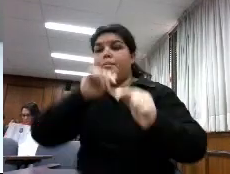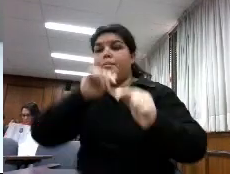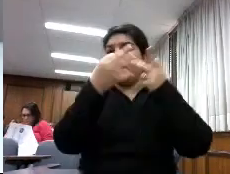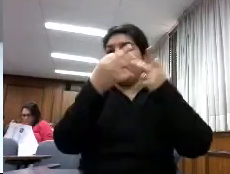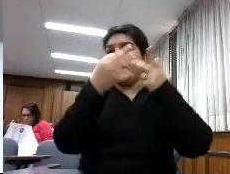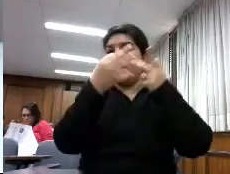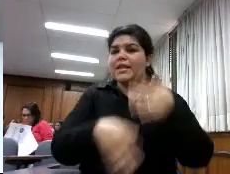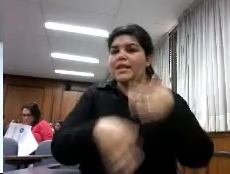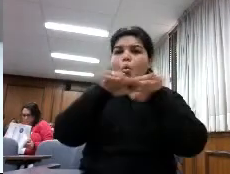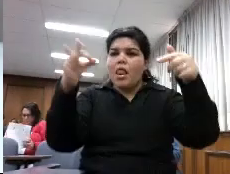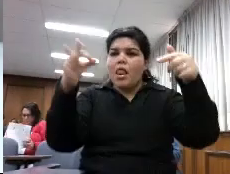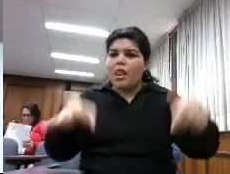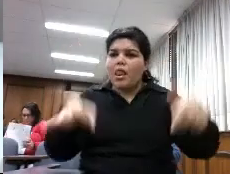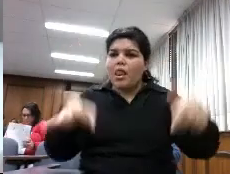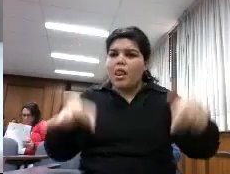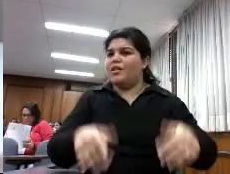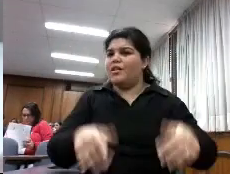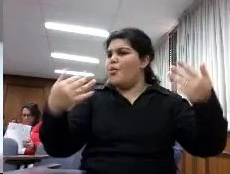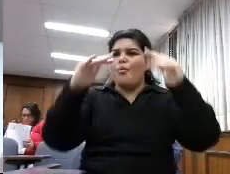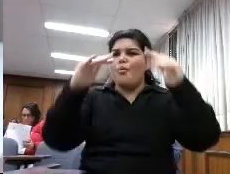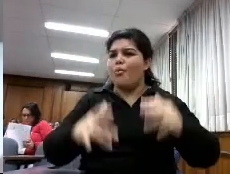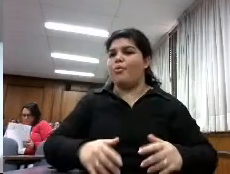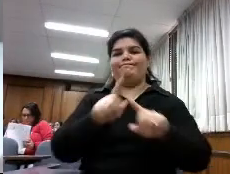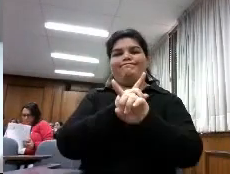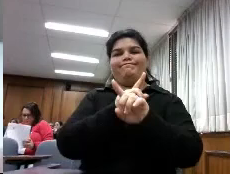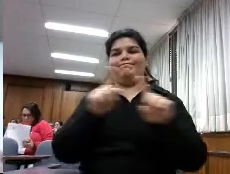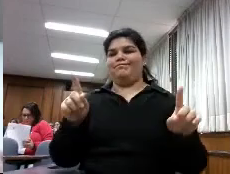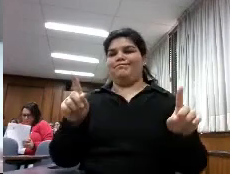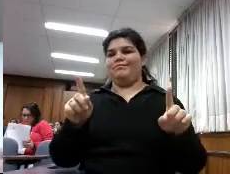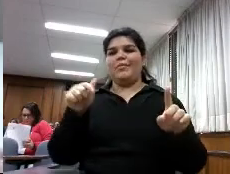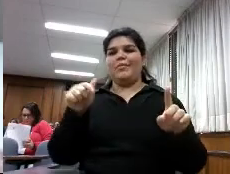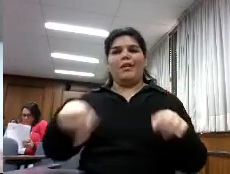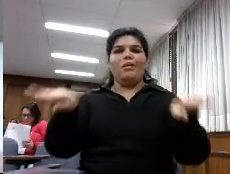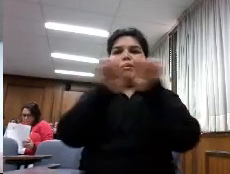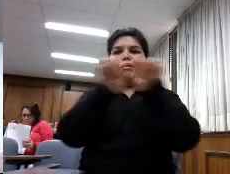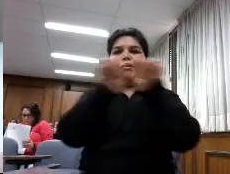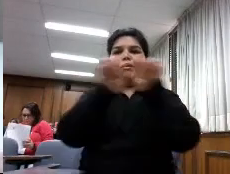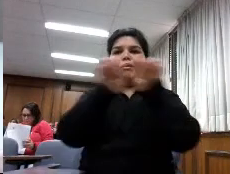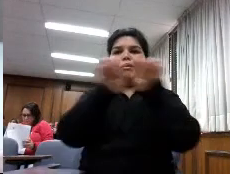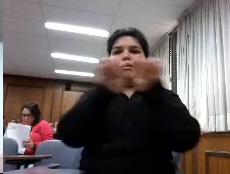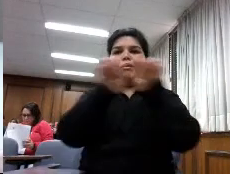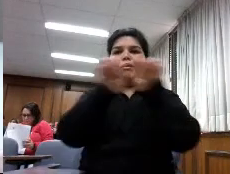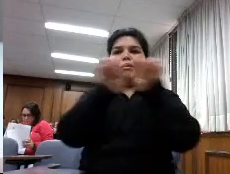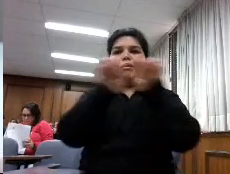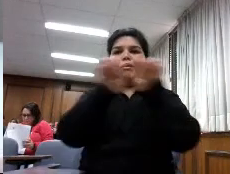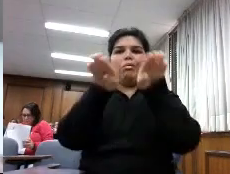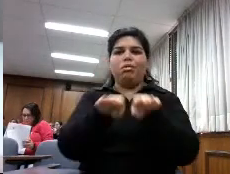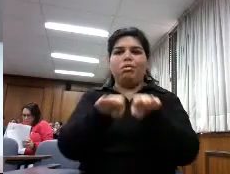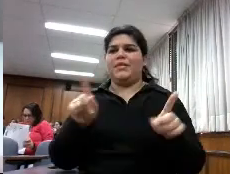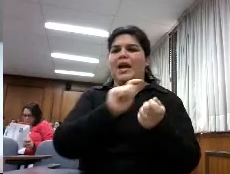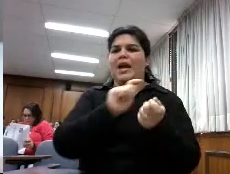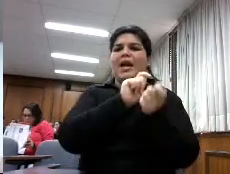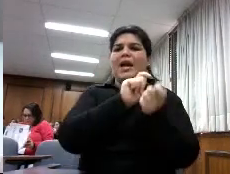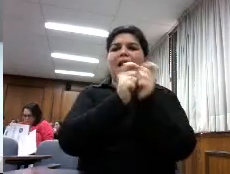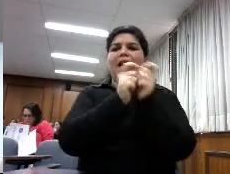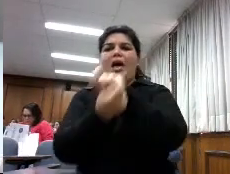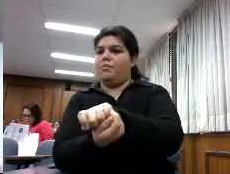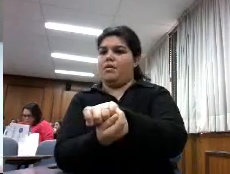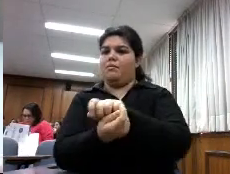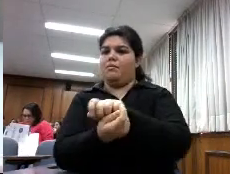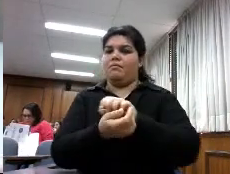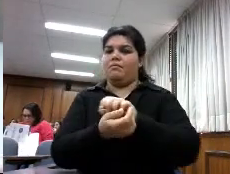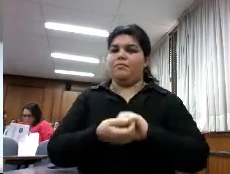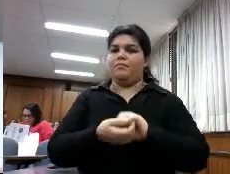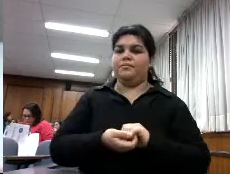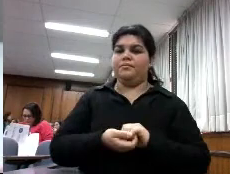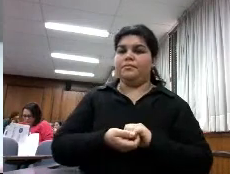acrecienta la galaxia que el libro digital acrecienta la galaxia que en su día inventó Gutenberg no la merma o sea